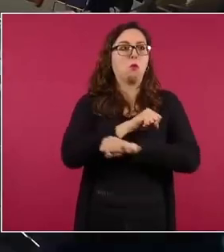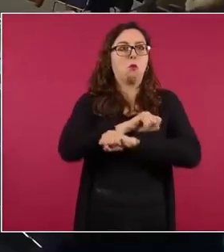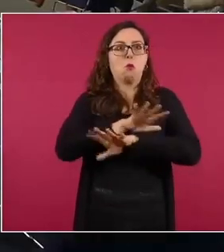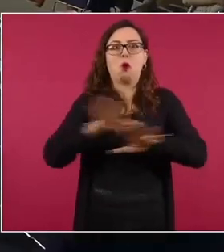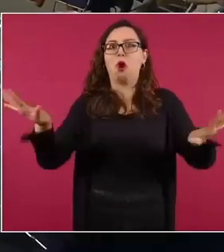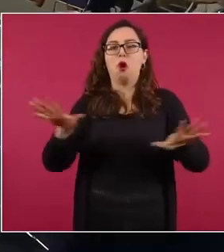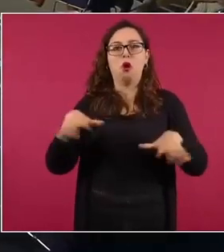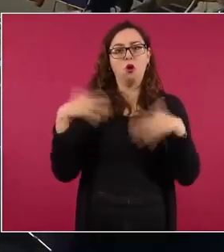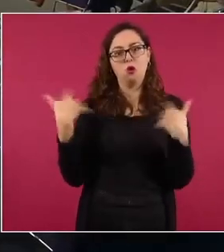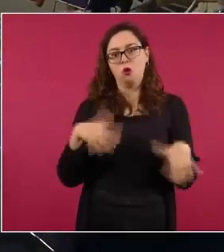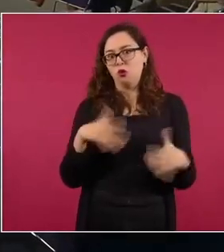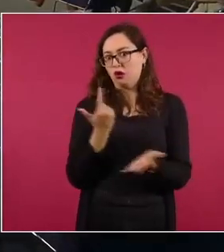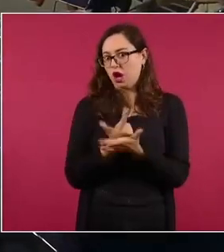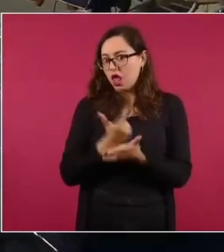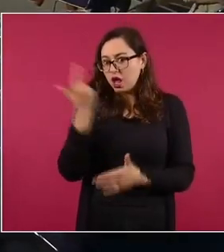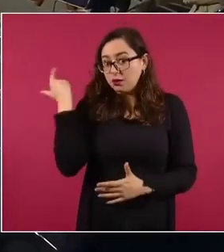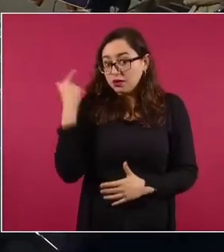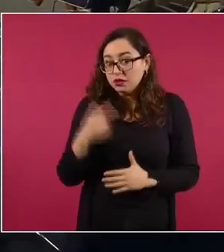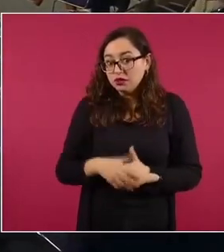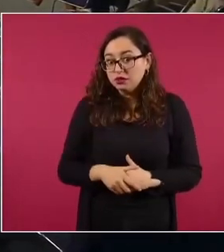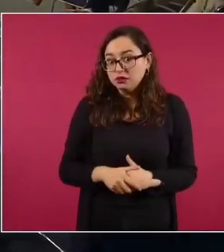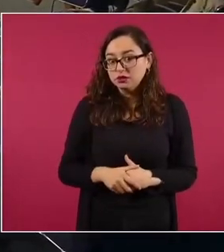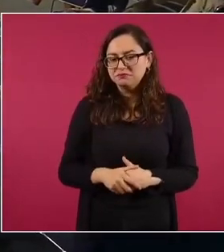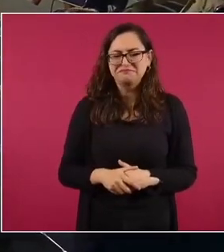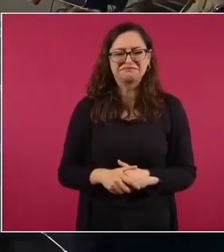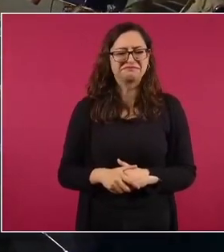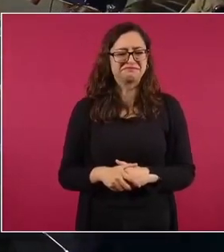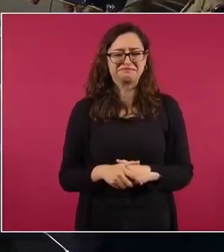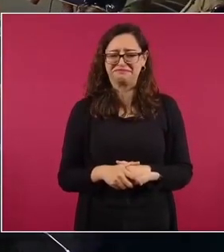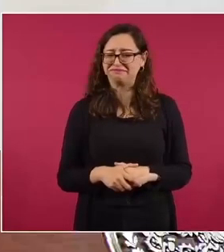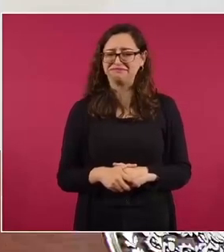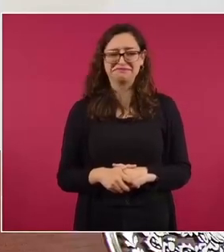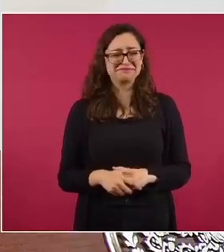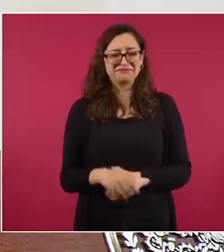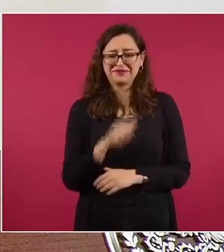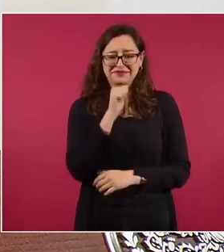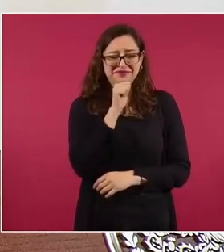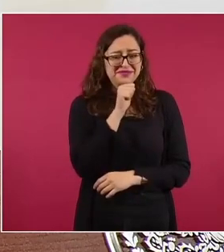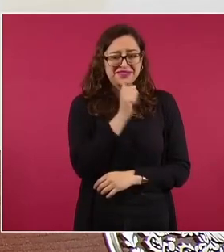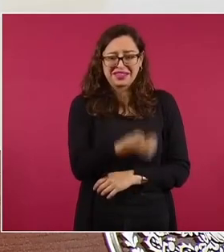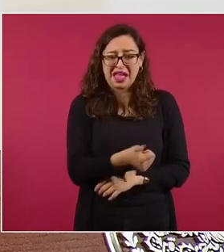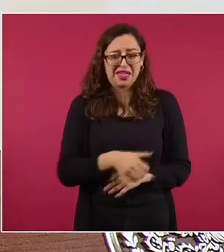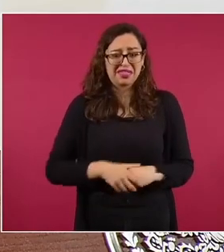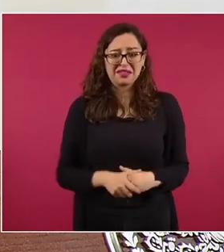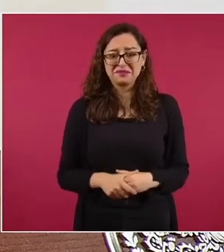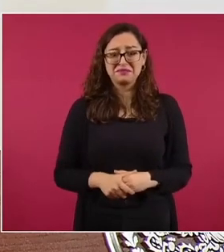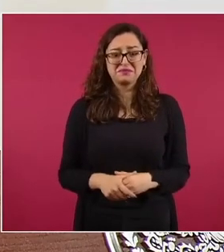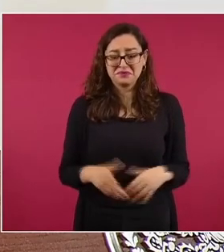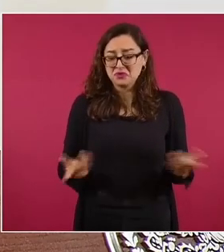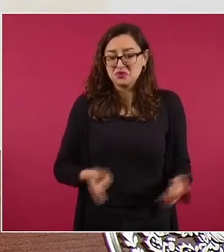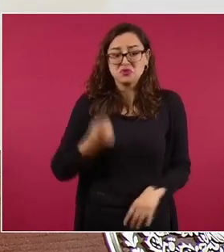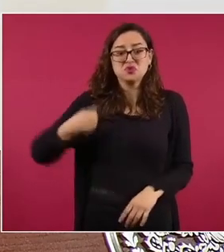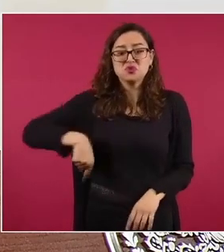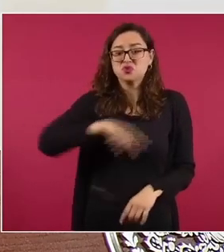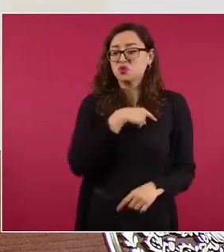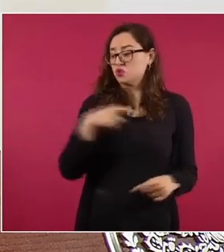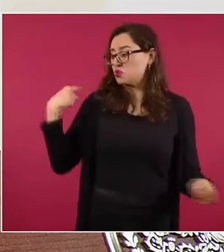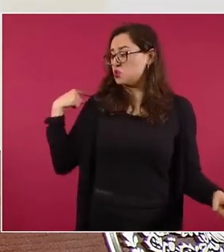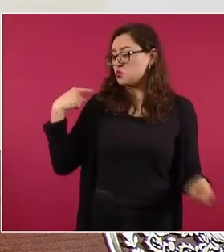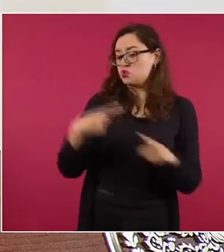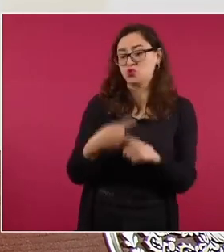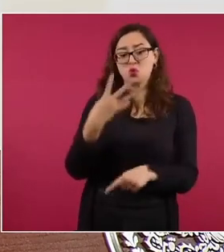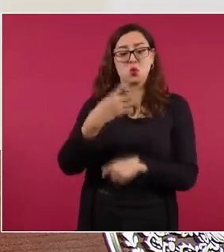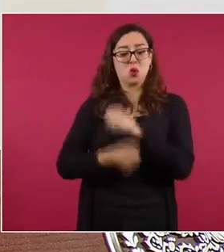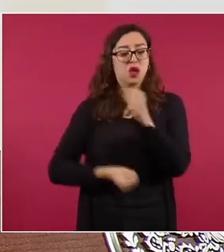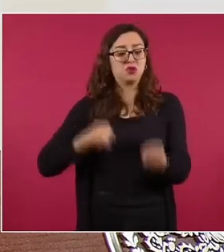si se actúa con transparencia, que es la regla